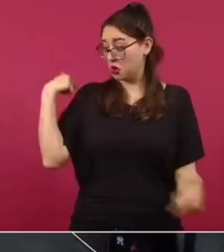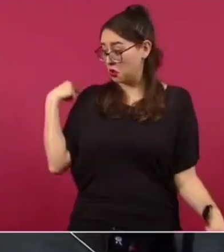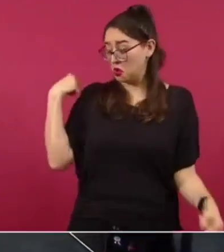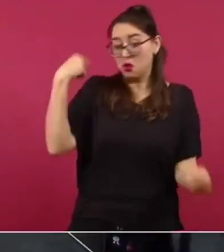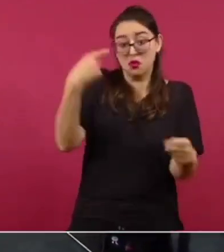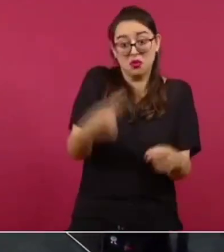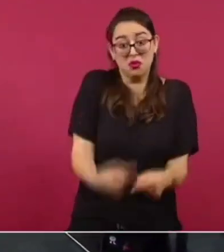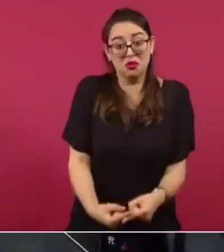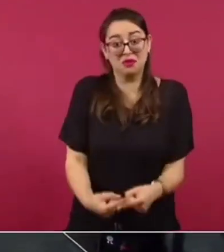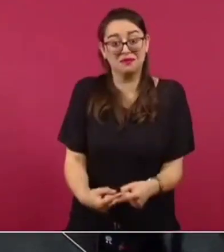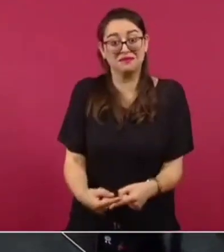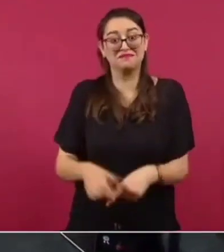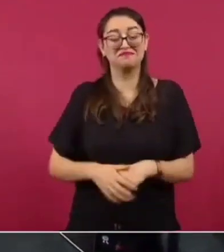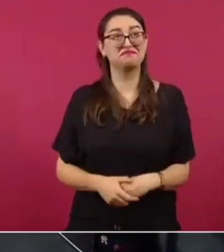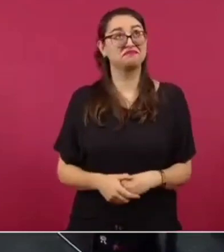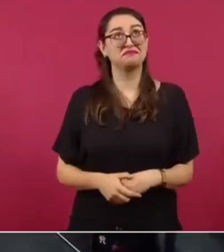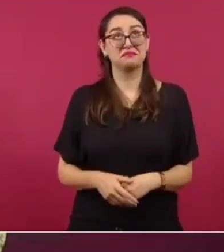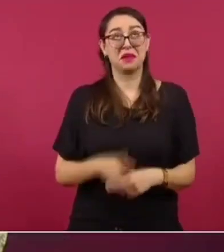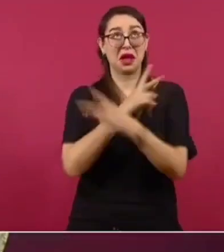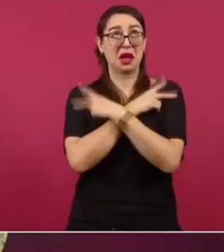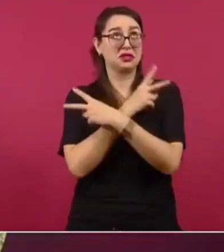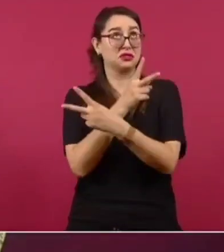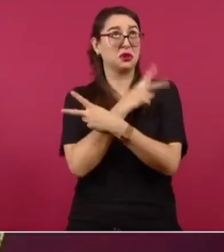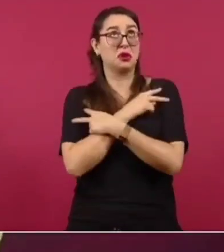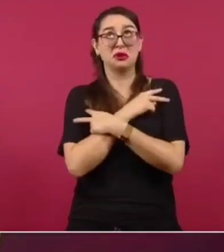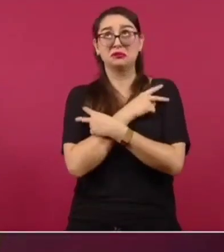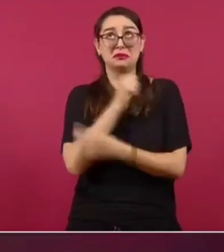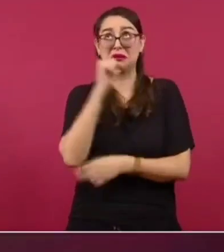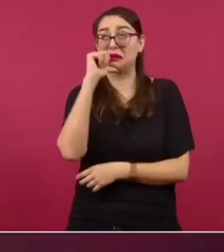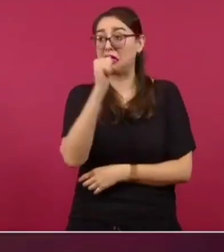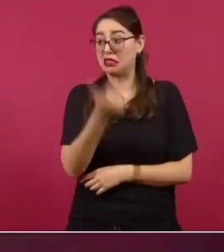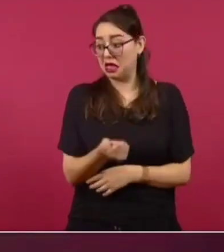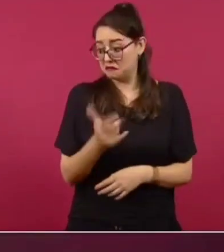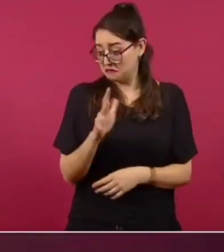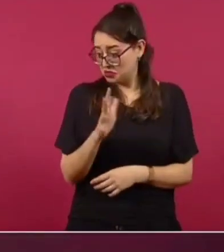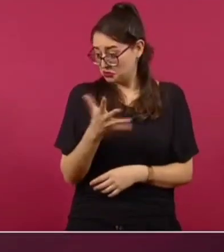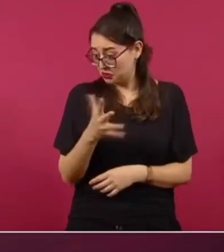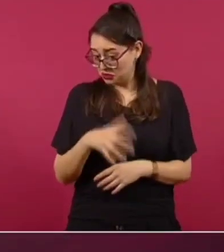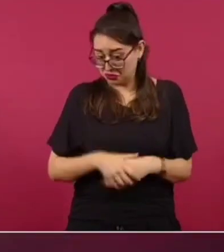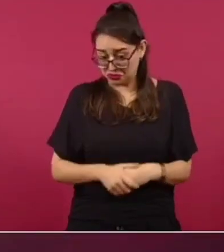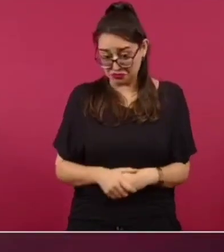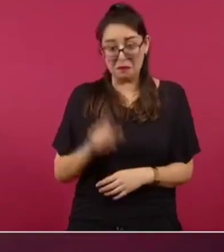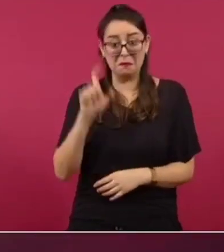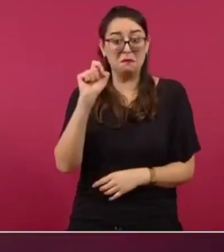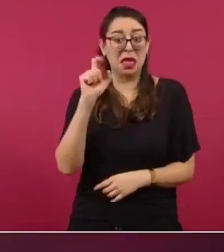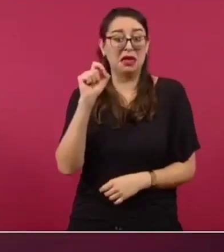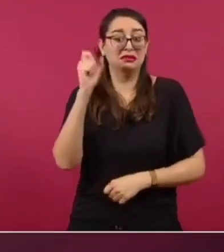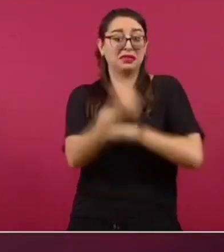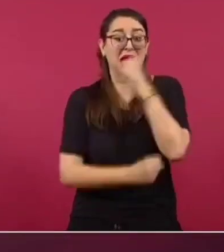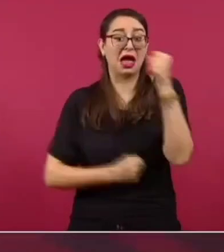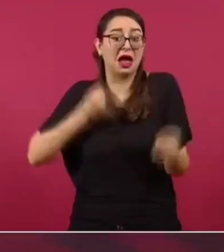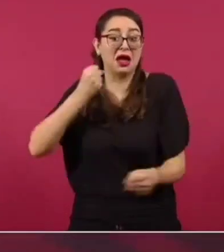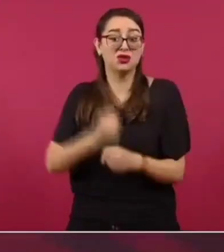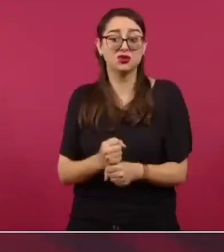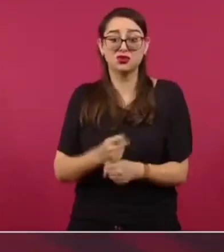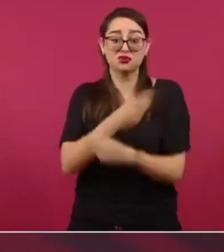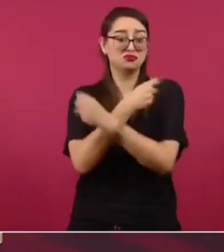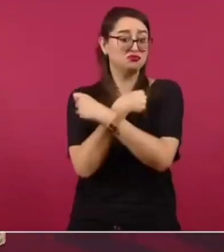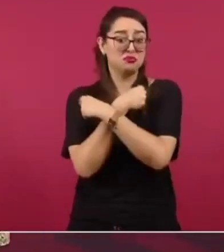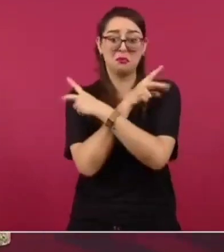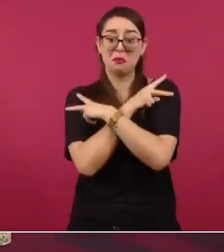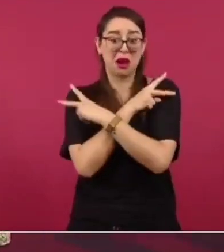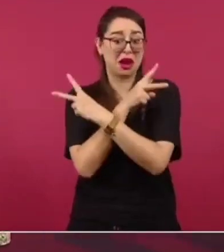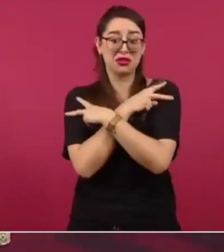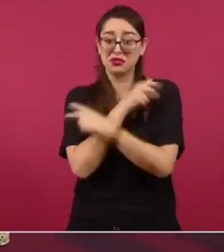desde que soy general Triga 10, desde hace aproximadamente 20 años, no he podido salir de